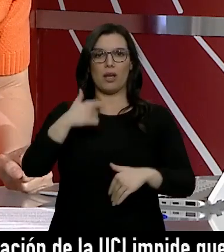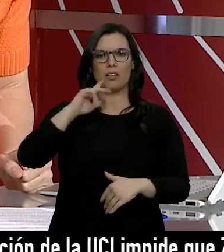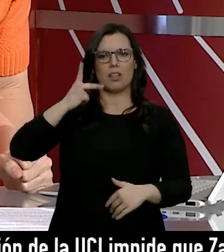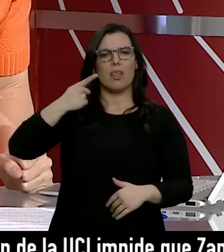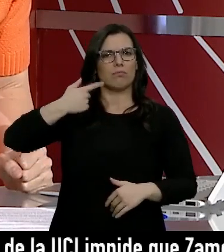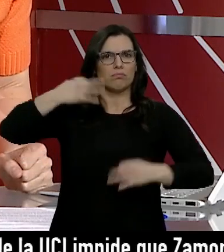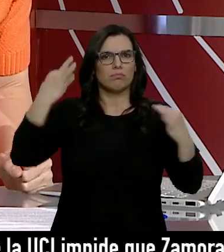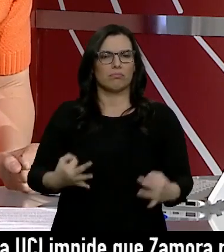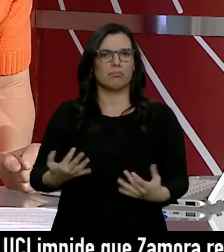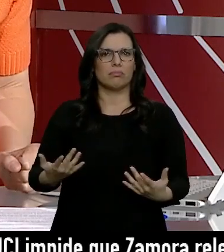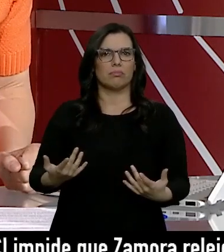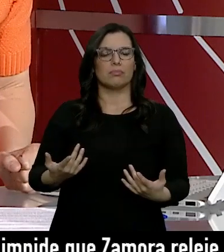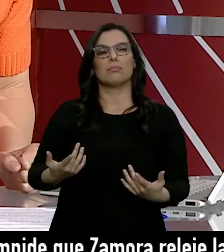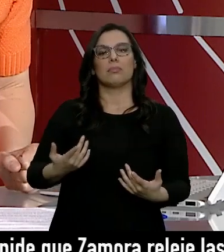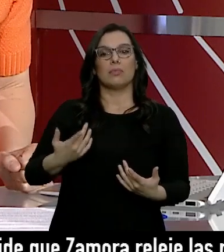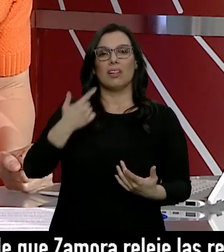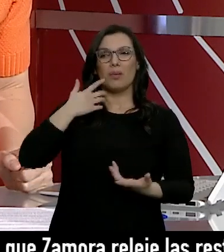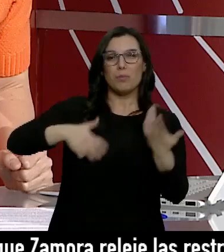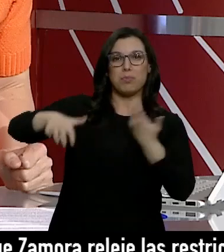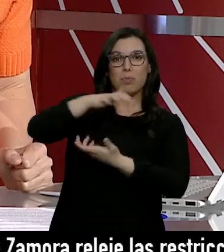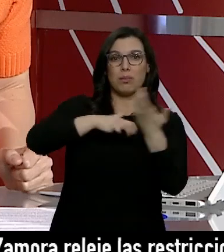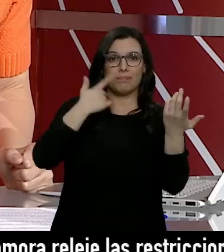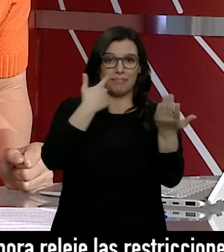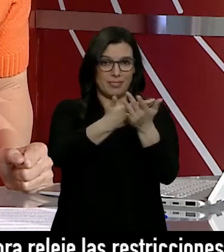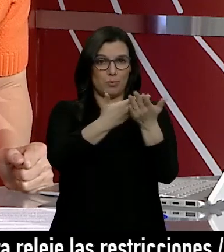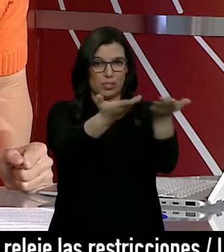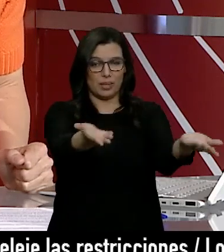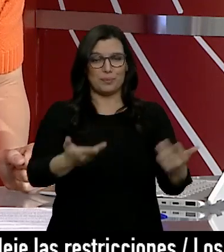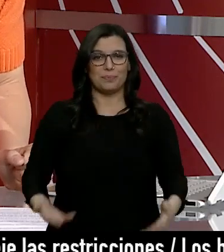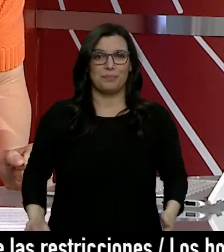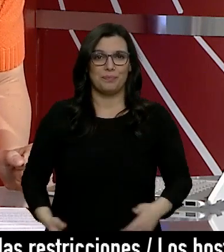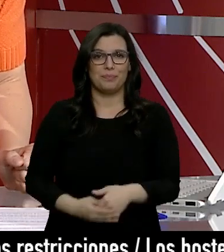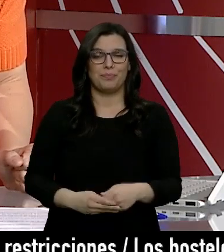en sus palabras y dice que el revuelo que se ha formado demuestra que dice la verdad.